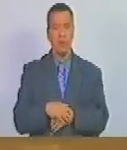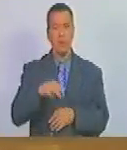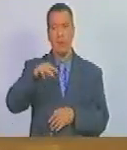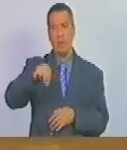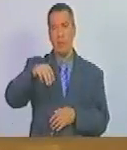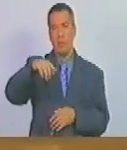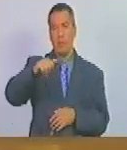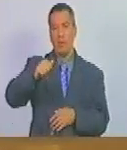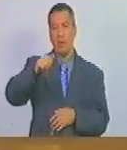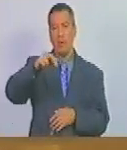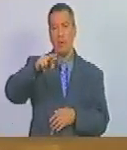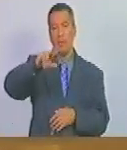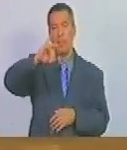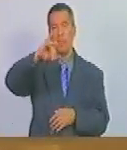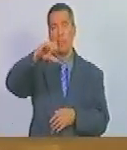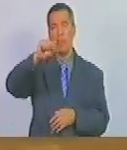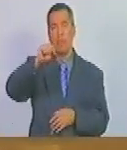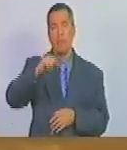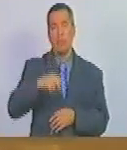Antonieta.